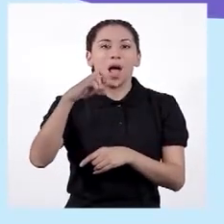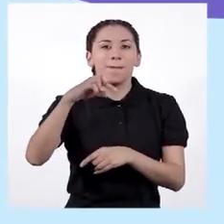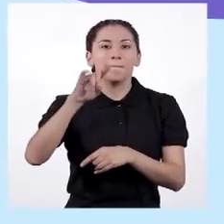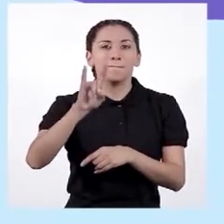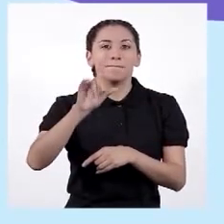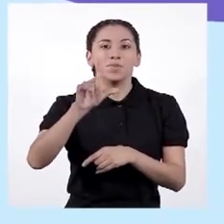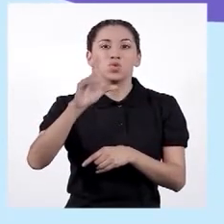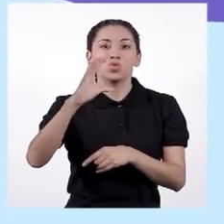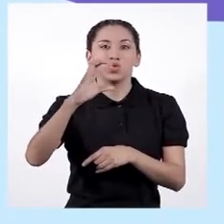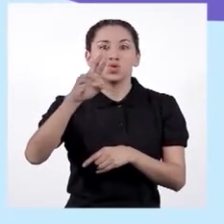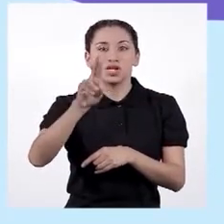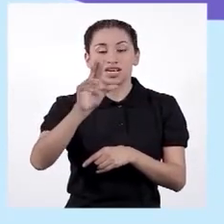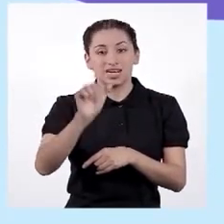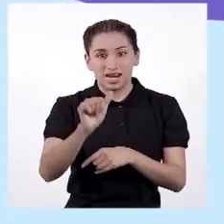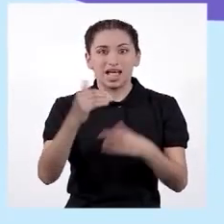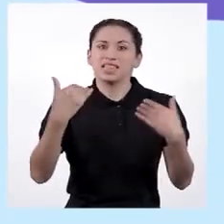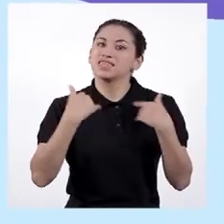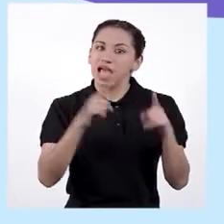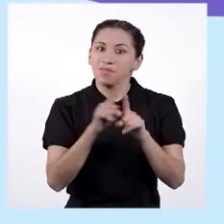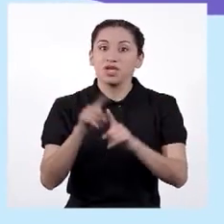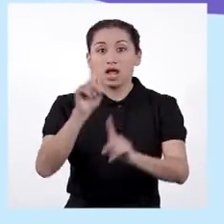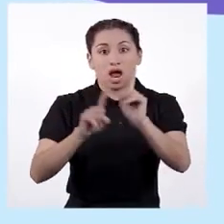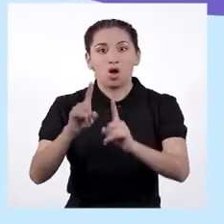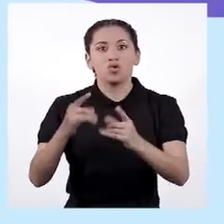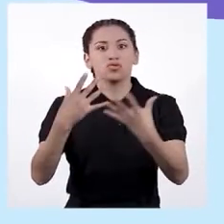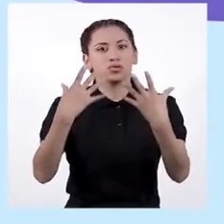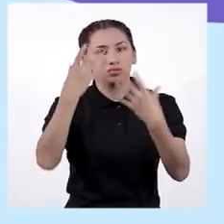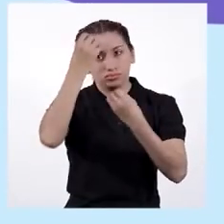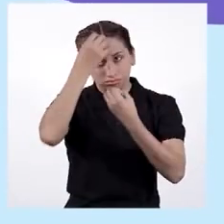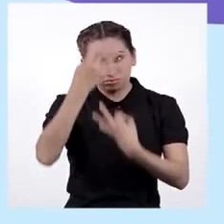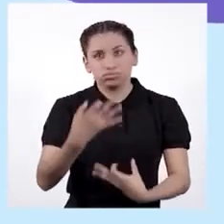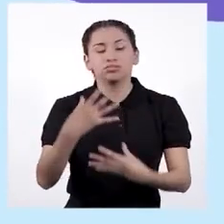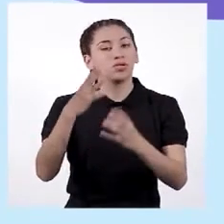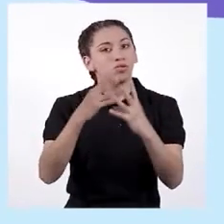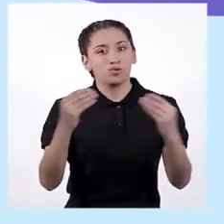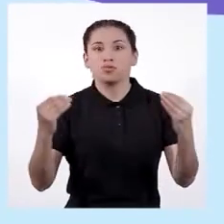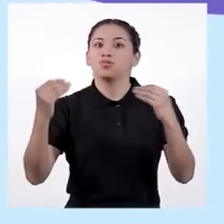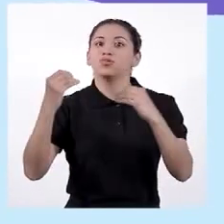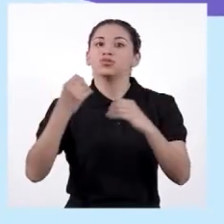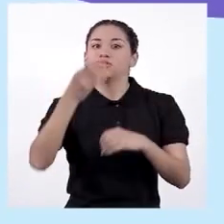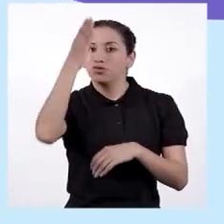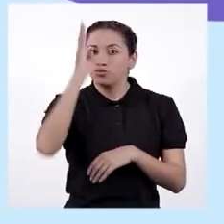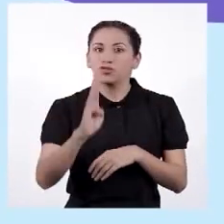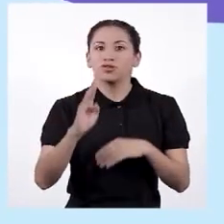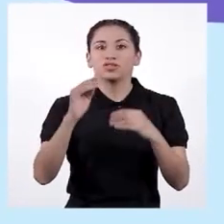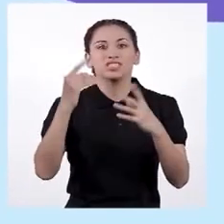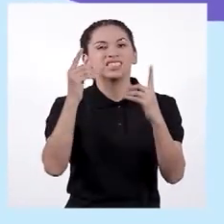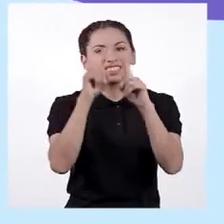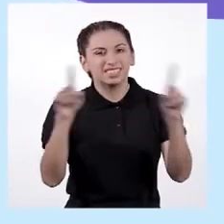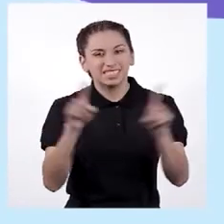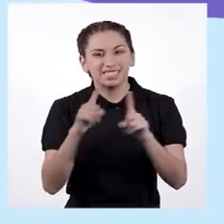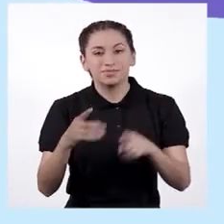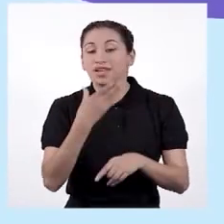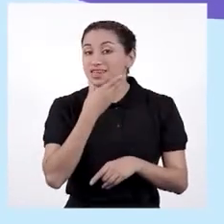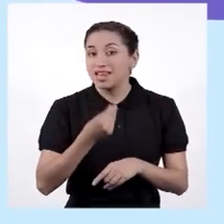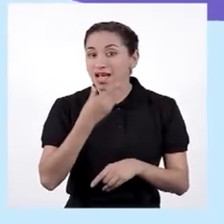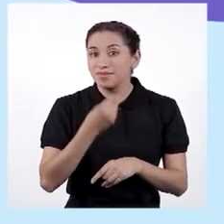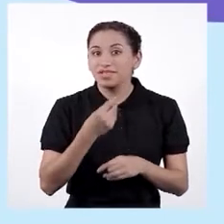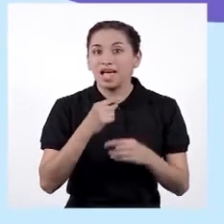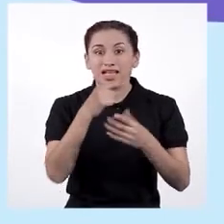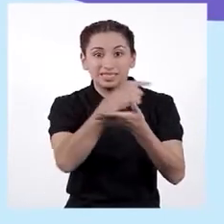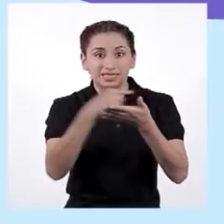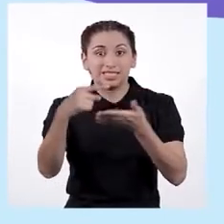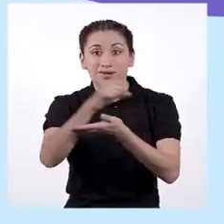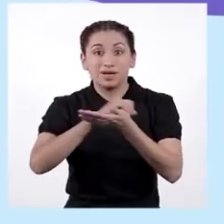tradiciones religiosas. La mayoría creemos en Dios. Por lo que festejamos la Semana Santa, la Navidad, el Día de la